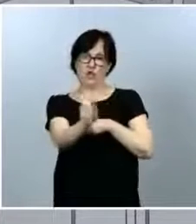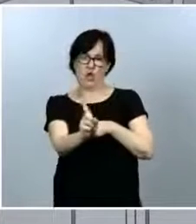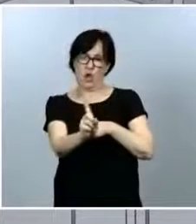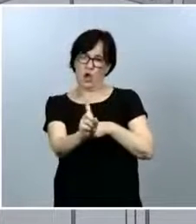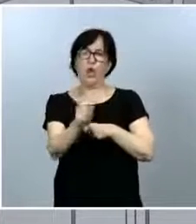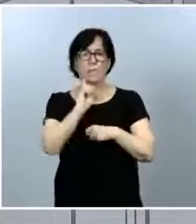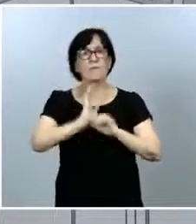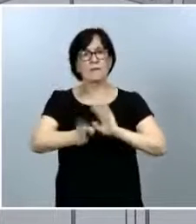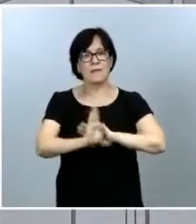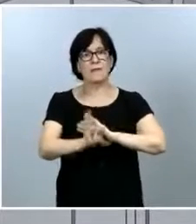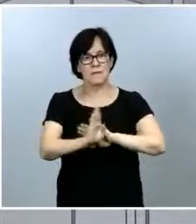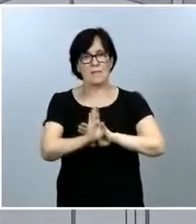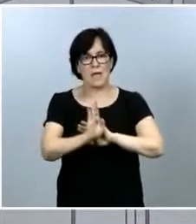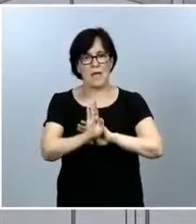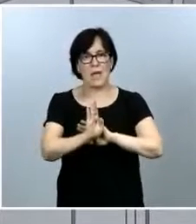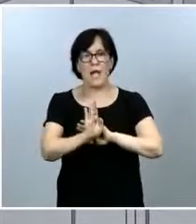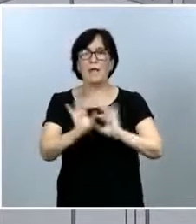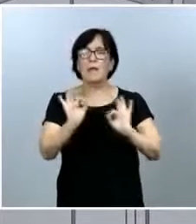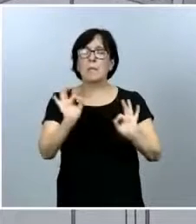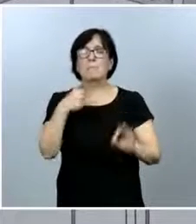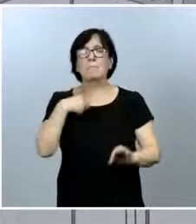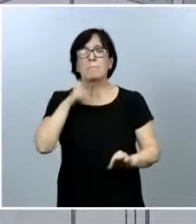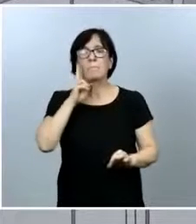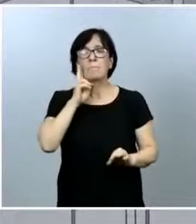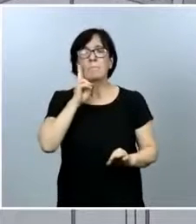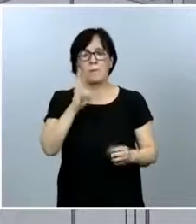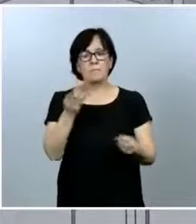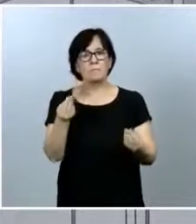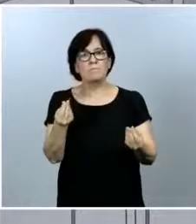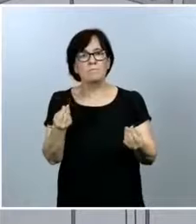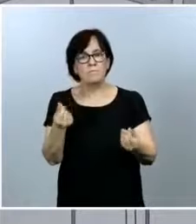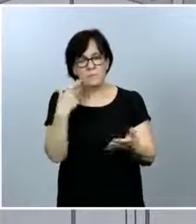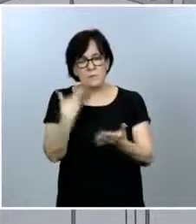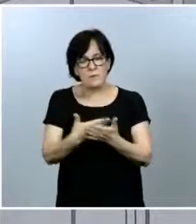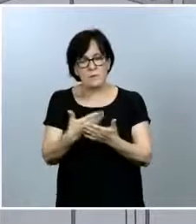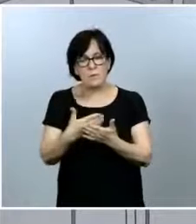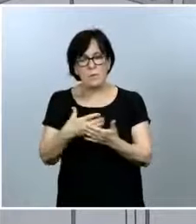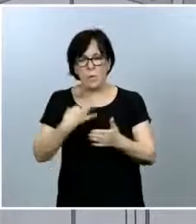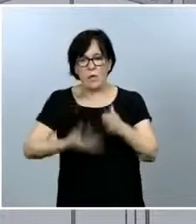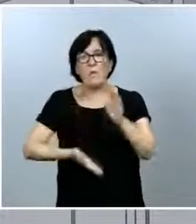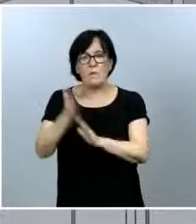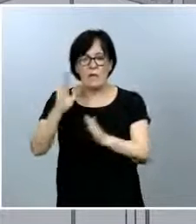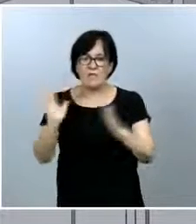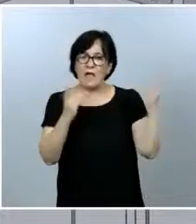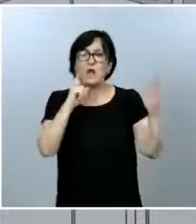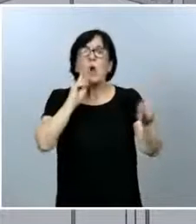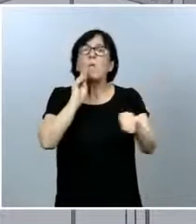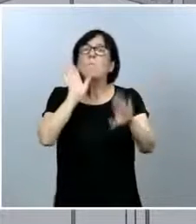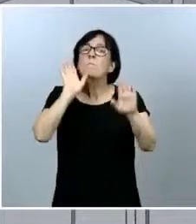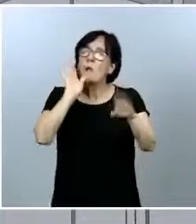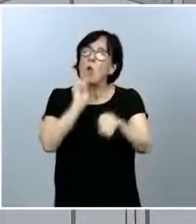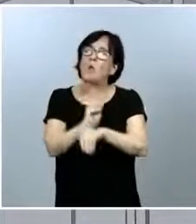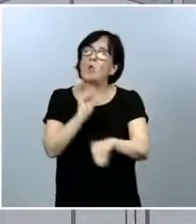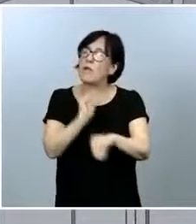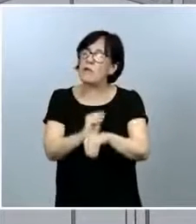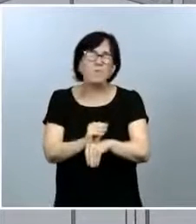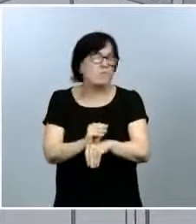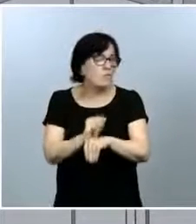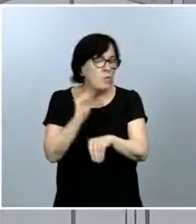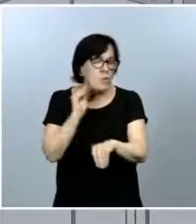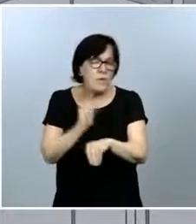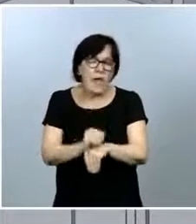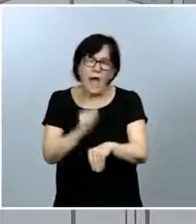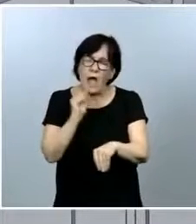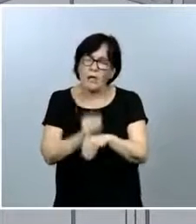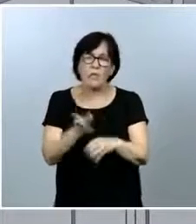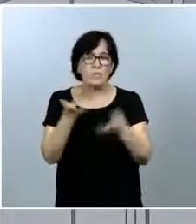mantenga así pero que nos muestran que sí, podemos pasar de fase pero con cuidado, con mucho cuidado. Pasar